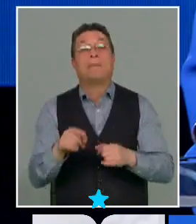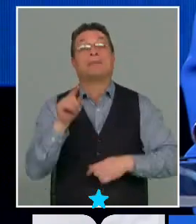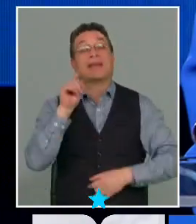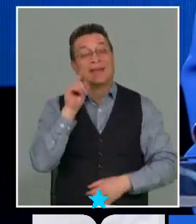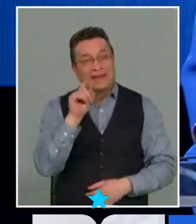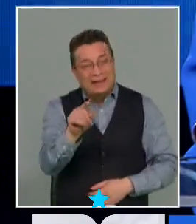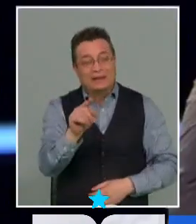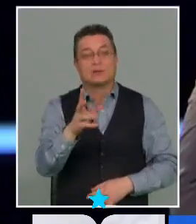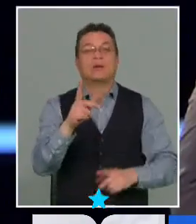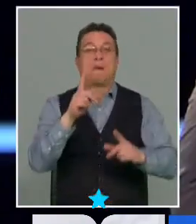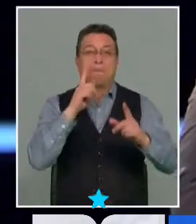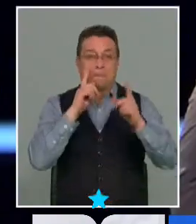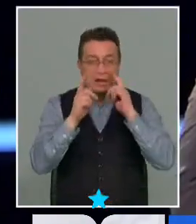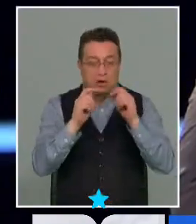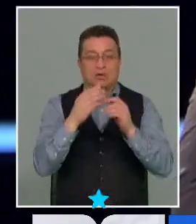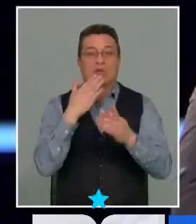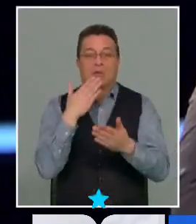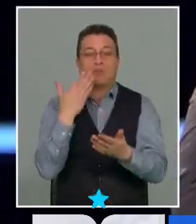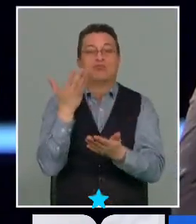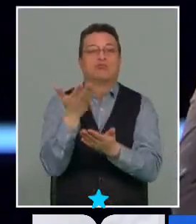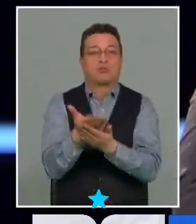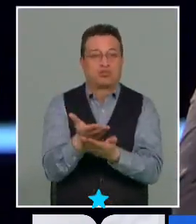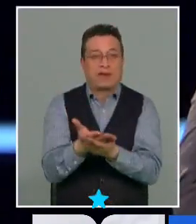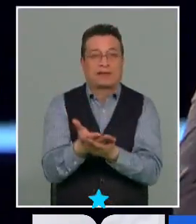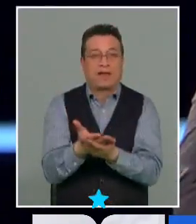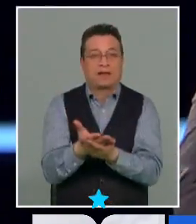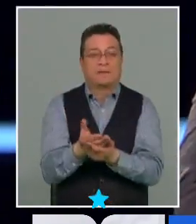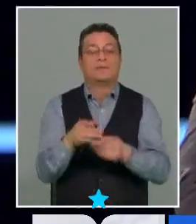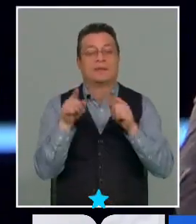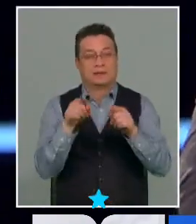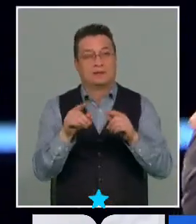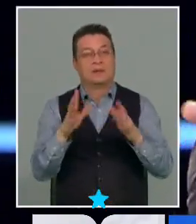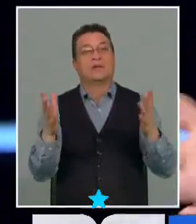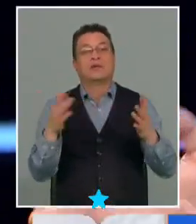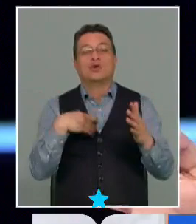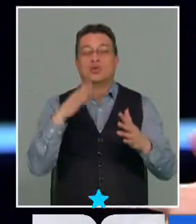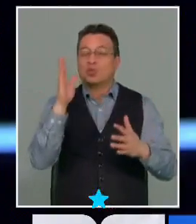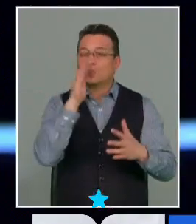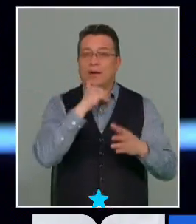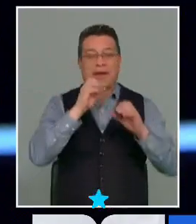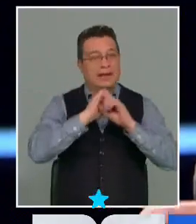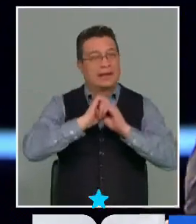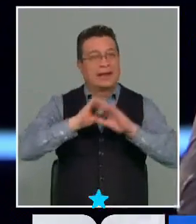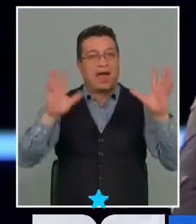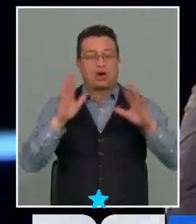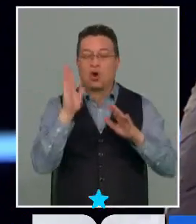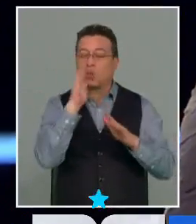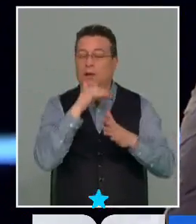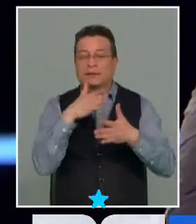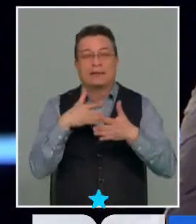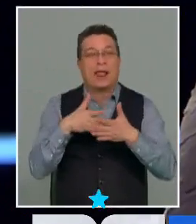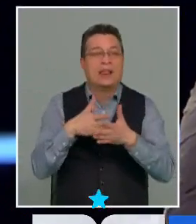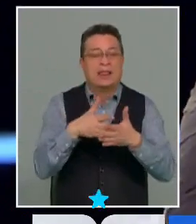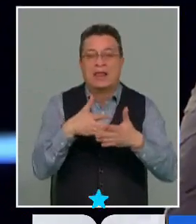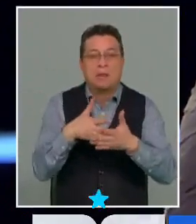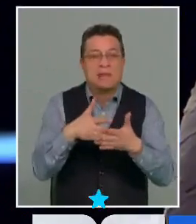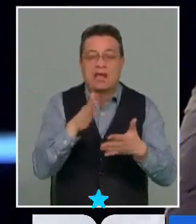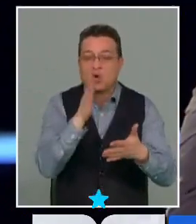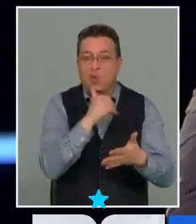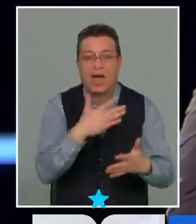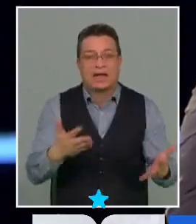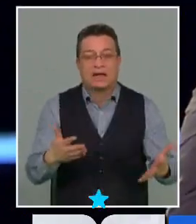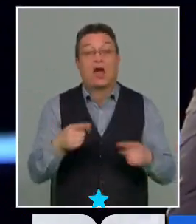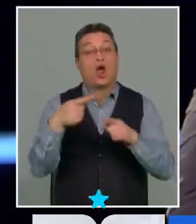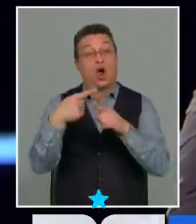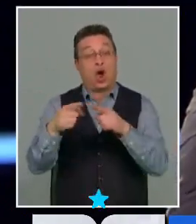finalmente hace peligroso esta propuesta el que finalmente no haya una claridad no haya un límite y por ejemplo en otras